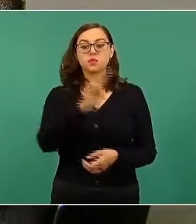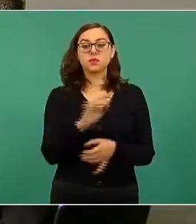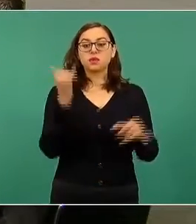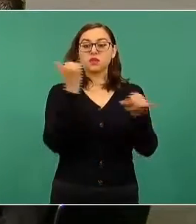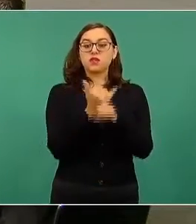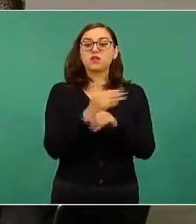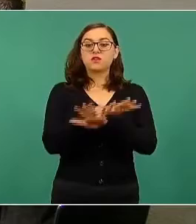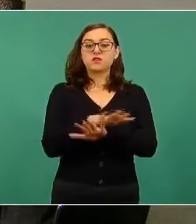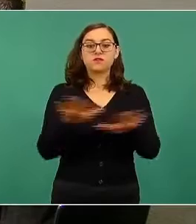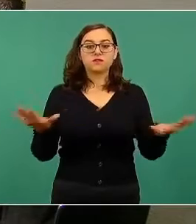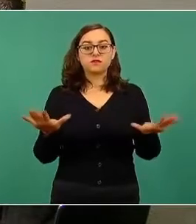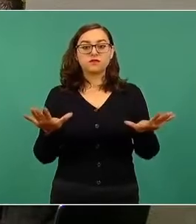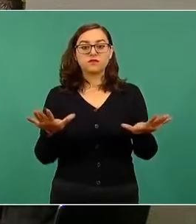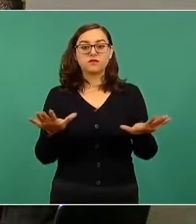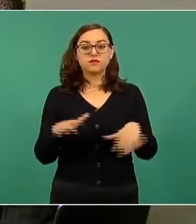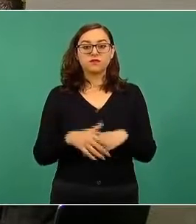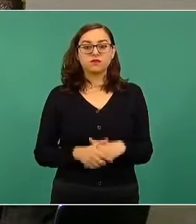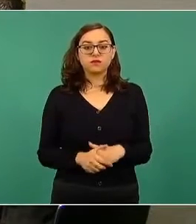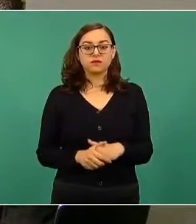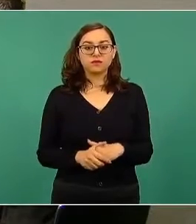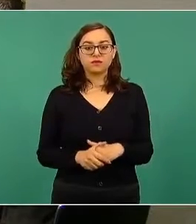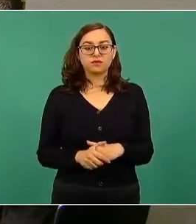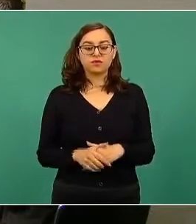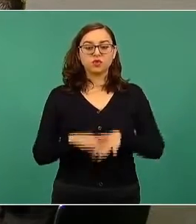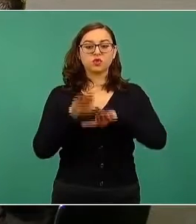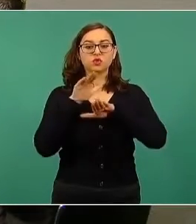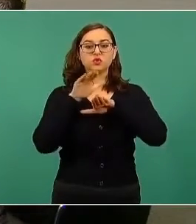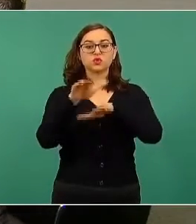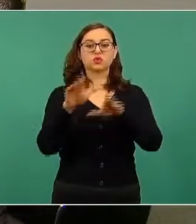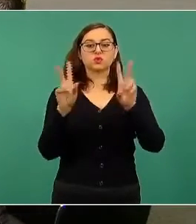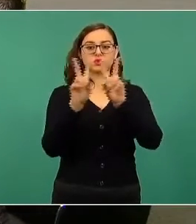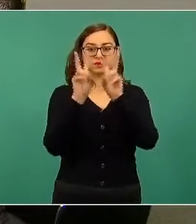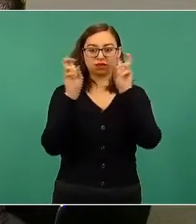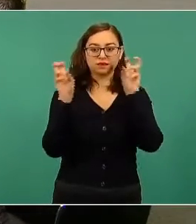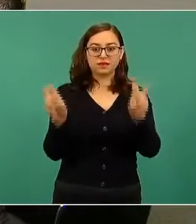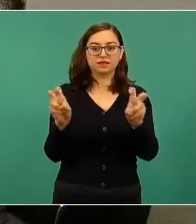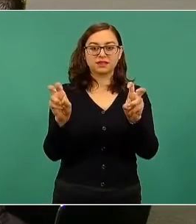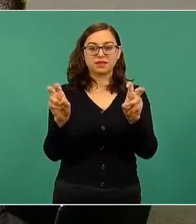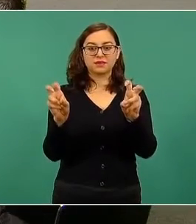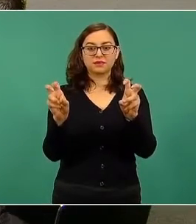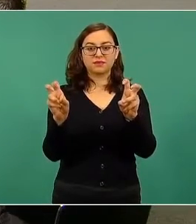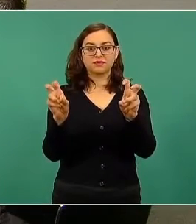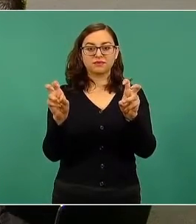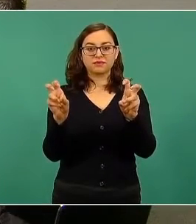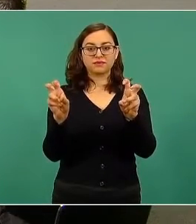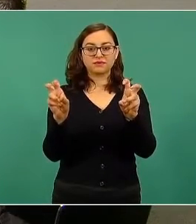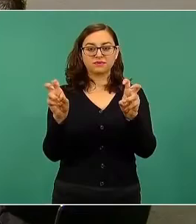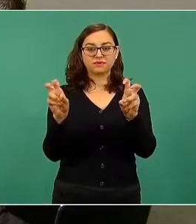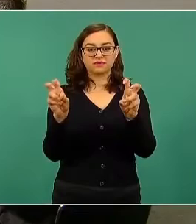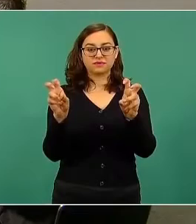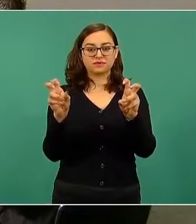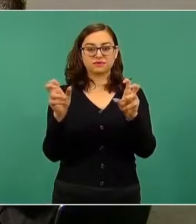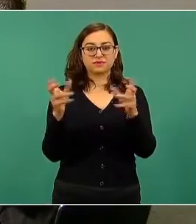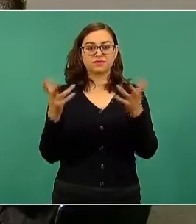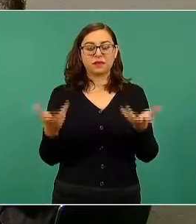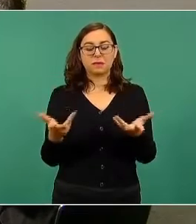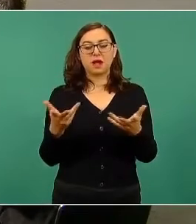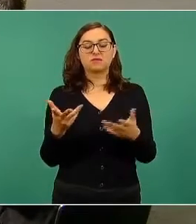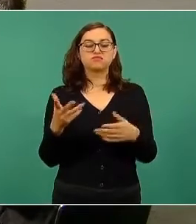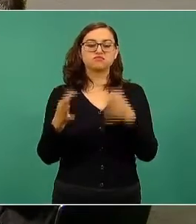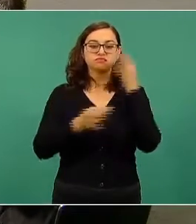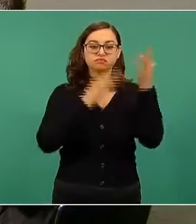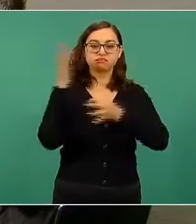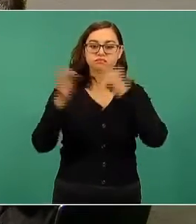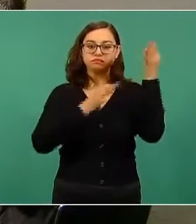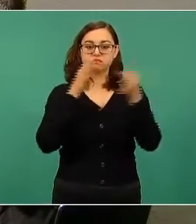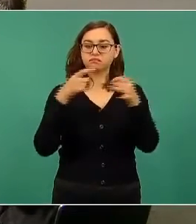hablar sobre quién es quién en las mentiras